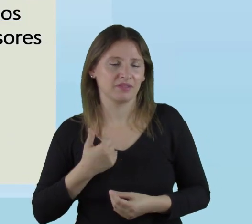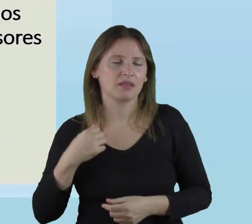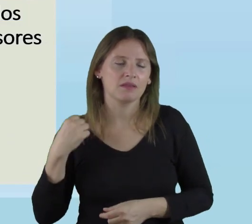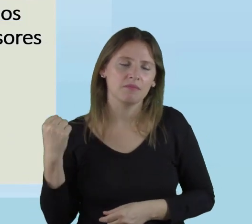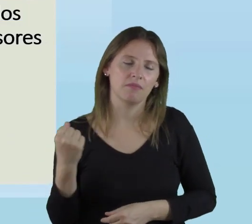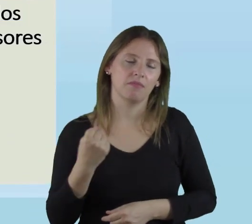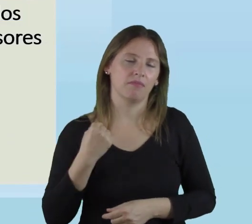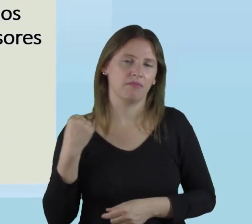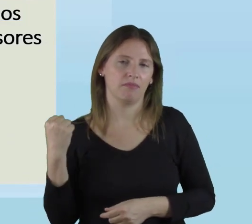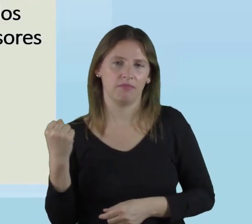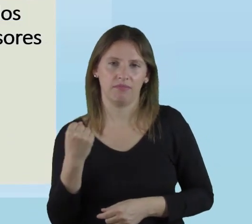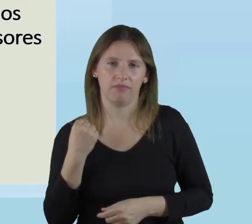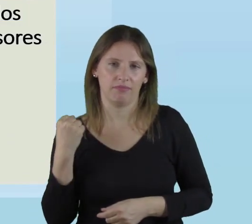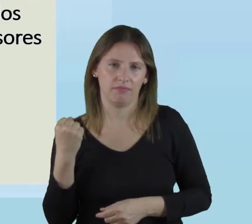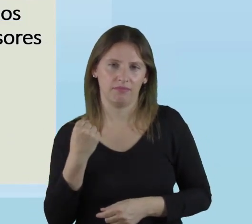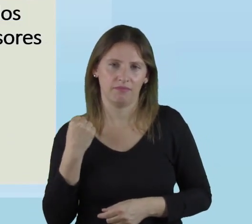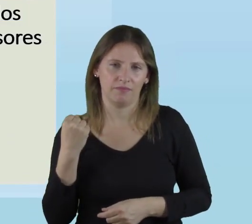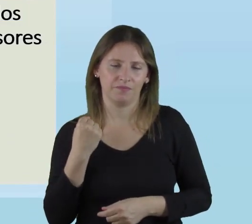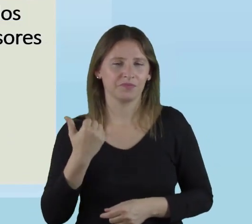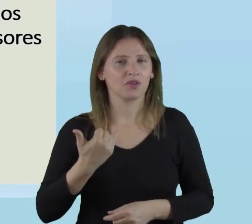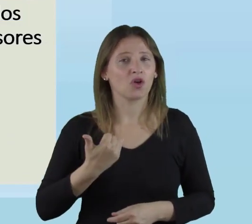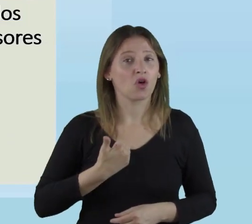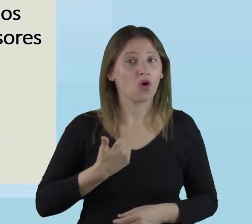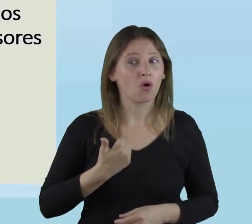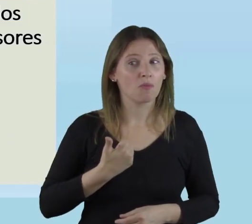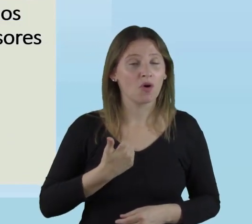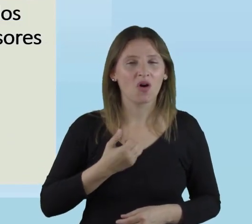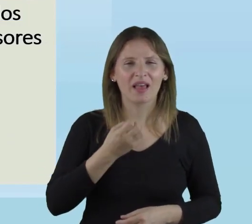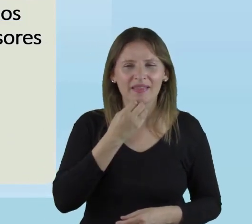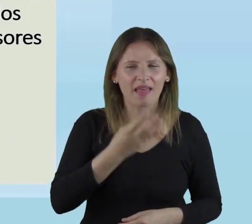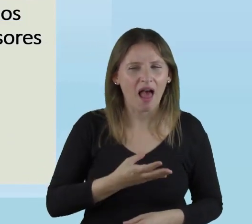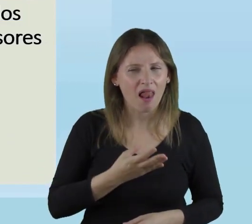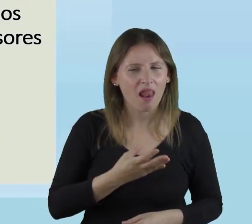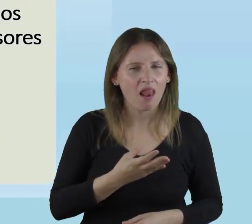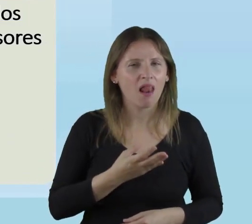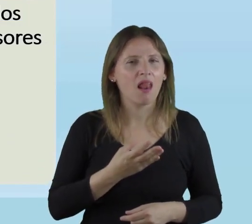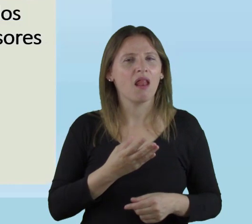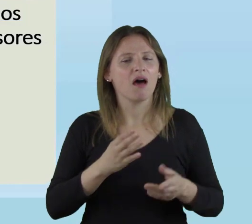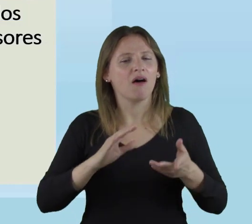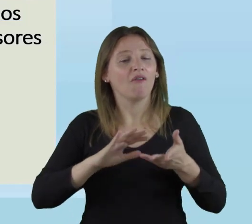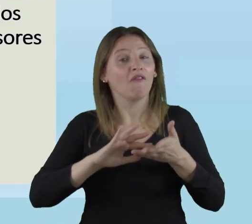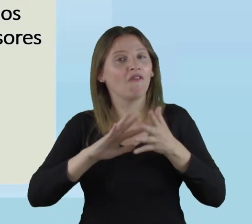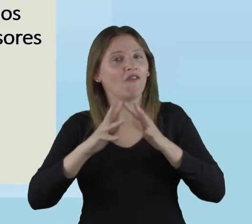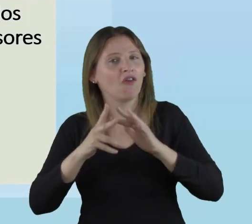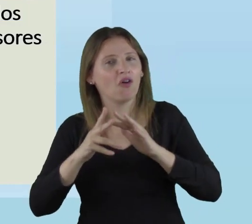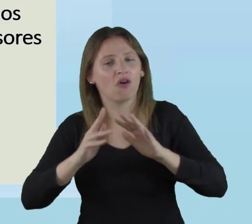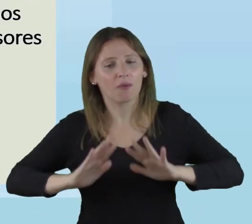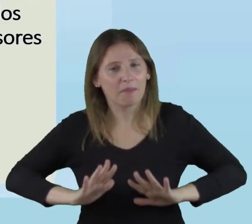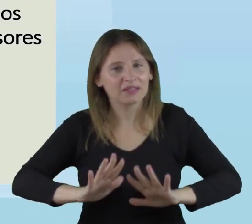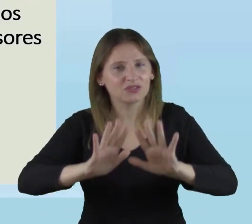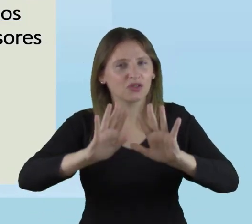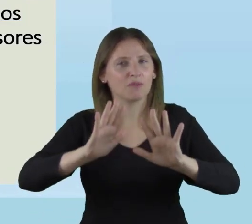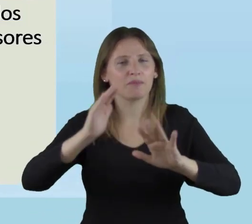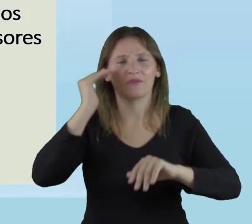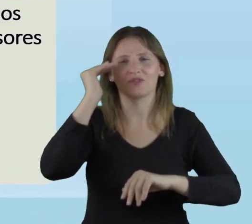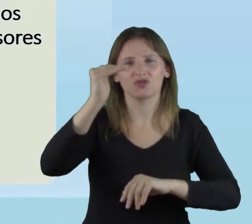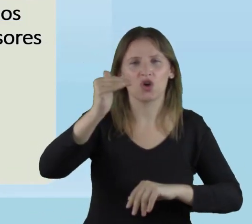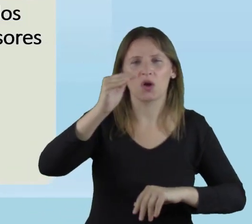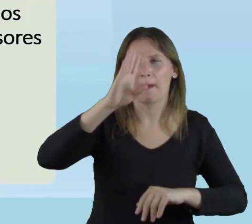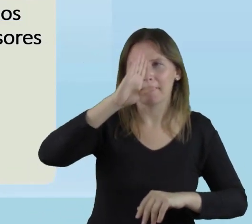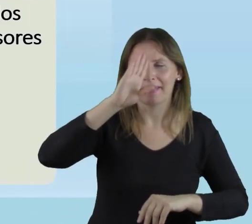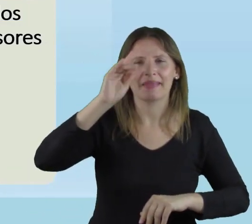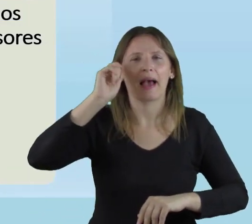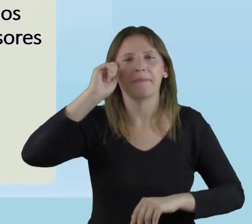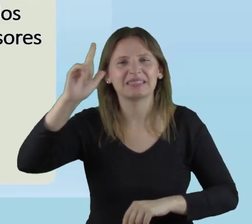Y una cosa muy importante, ¿cómo está la formación de los